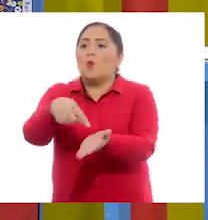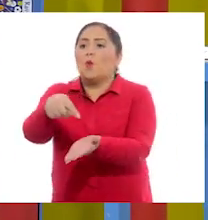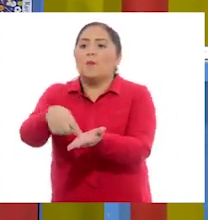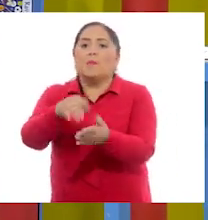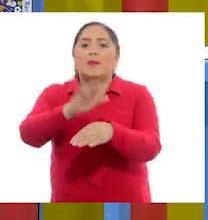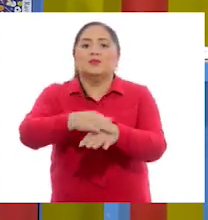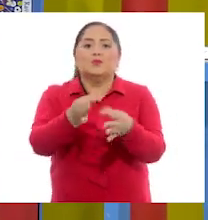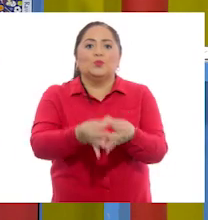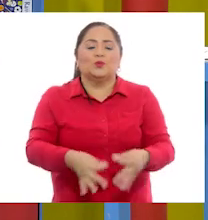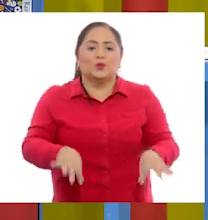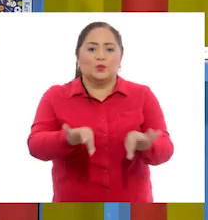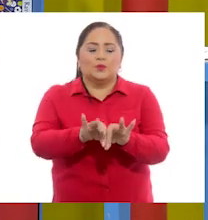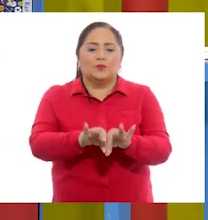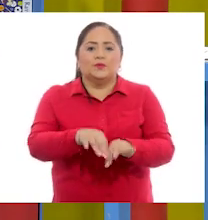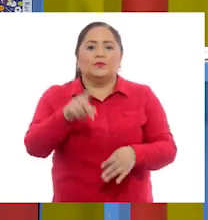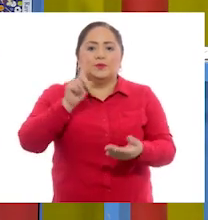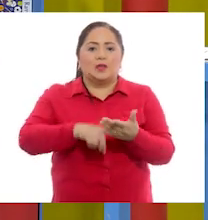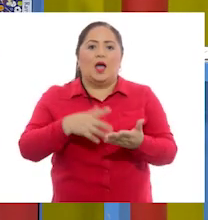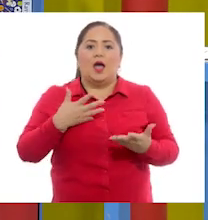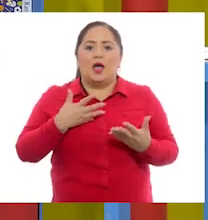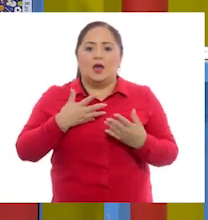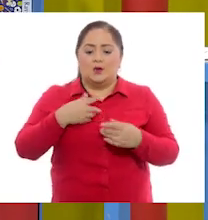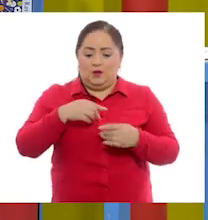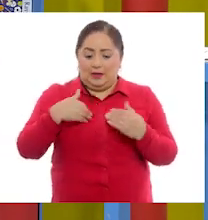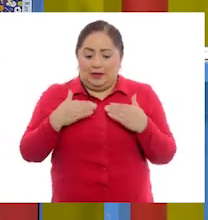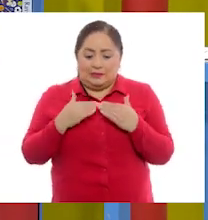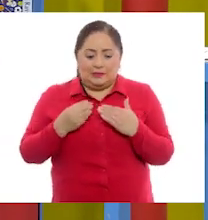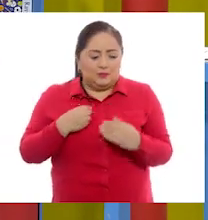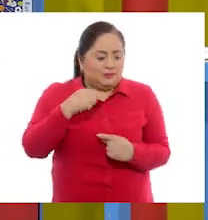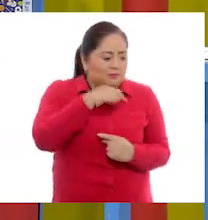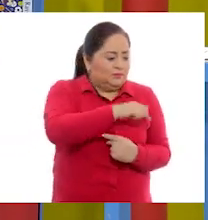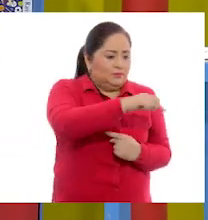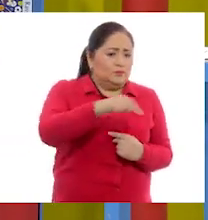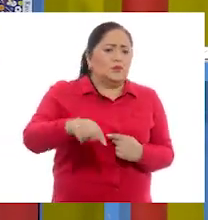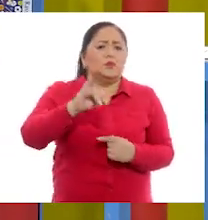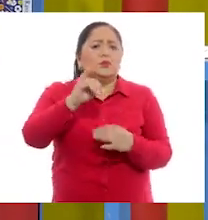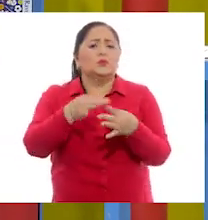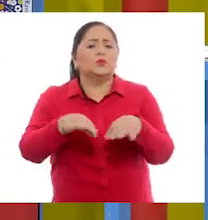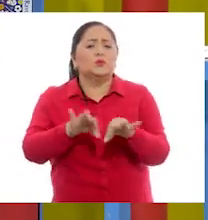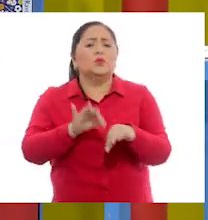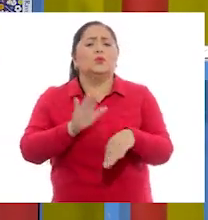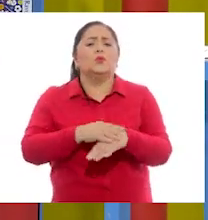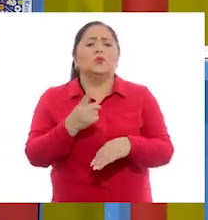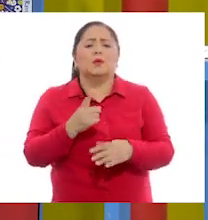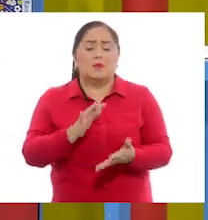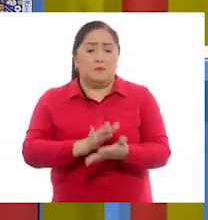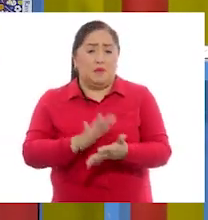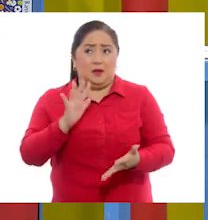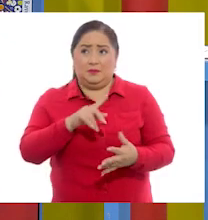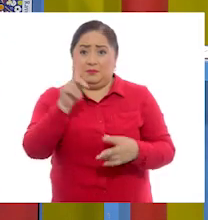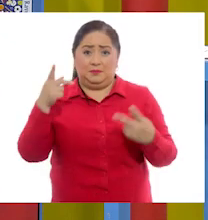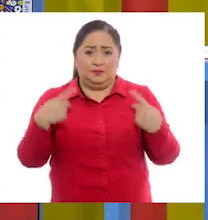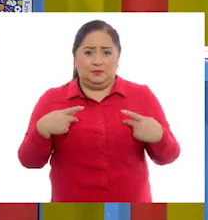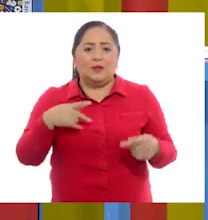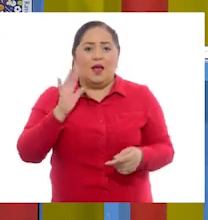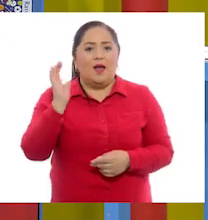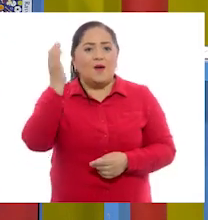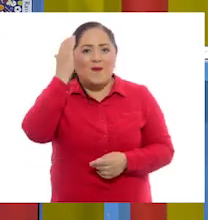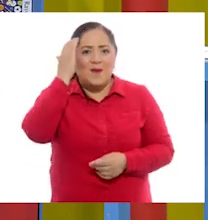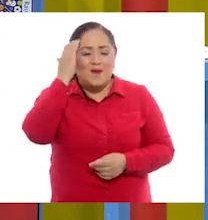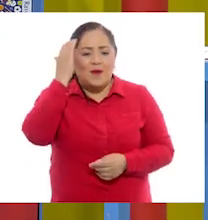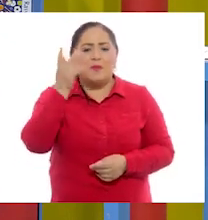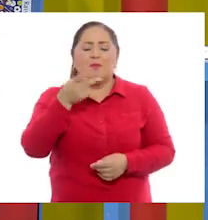importantes que hay en el lugar donde vivimos y son importantes porque la mayor parte de la gente los conoce.